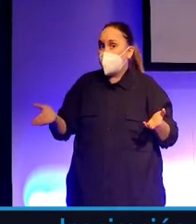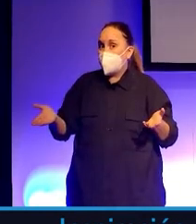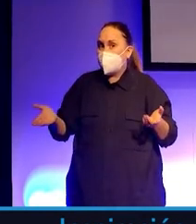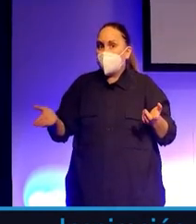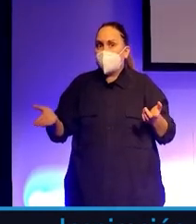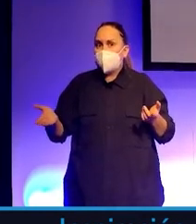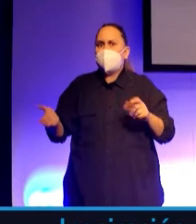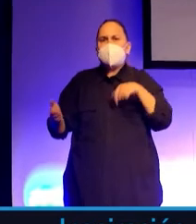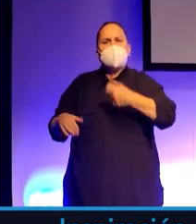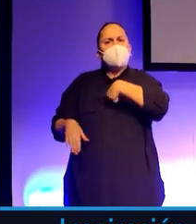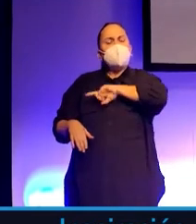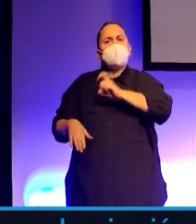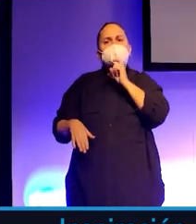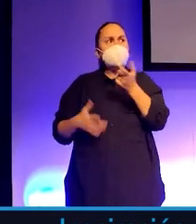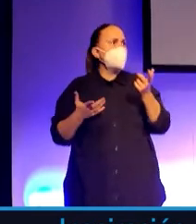¿Cómo se dice esto en español?